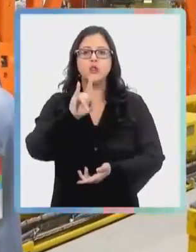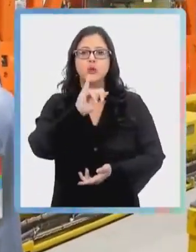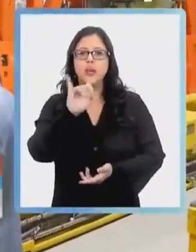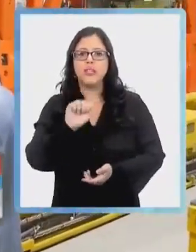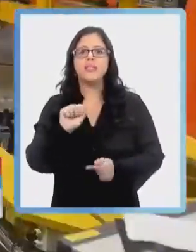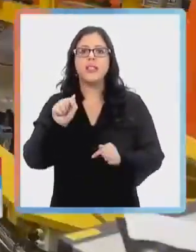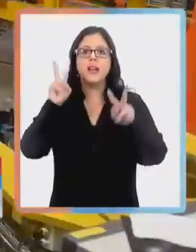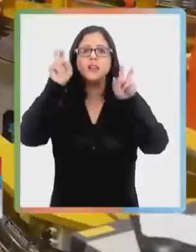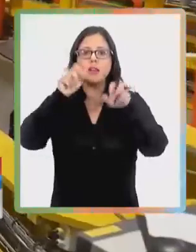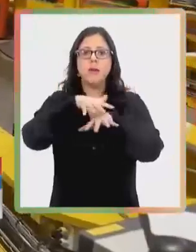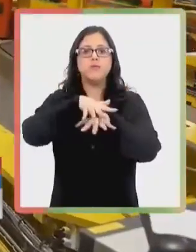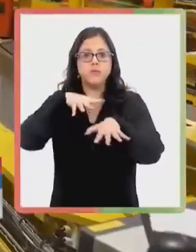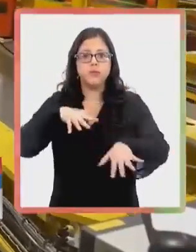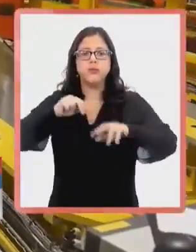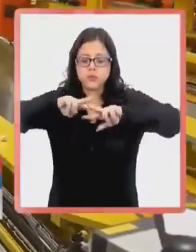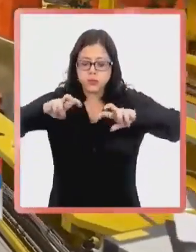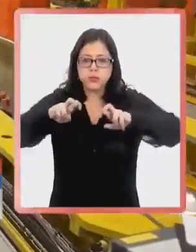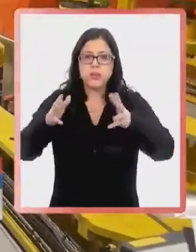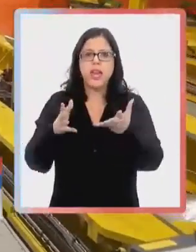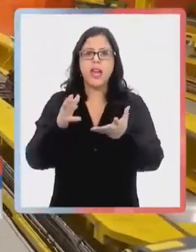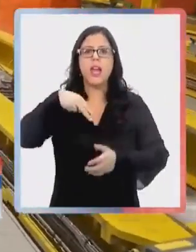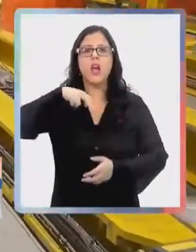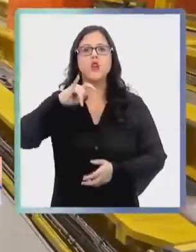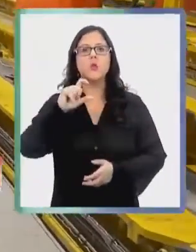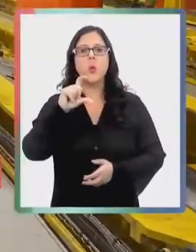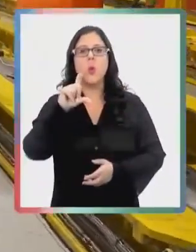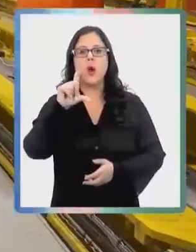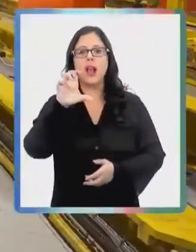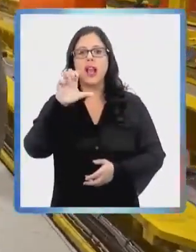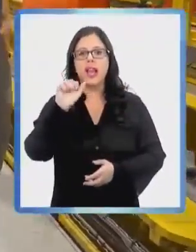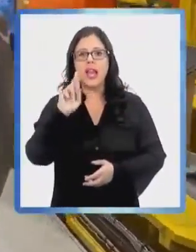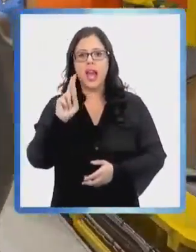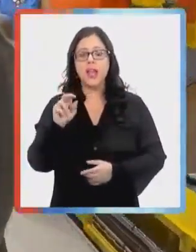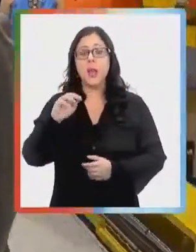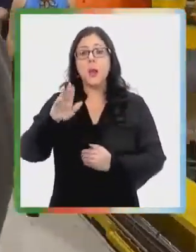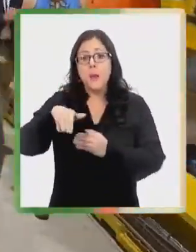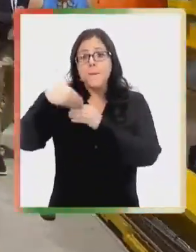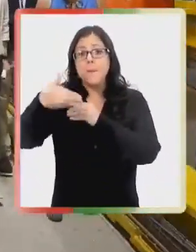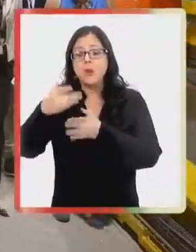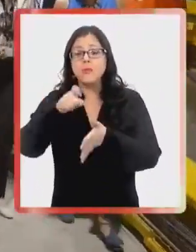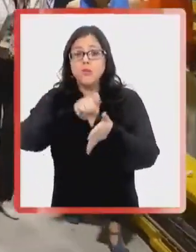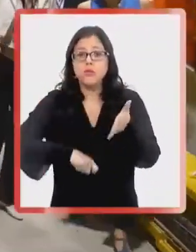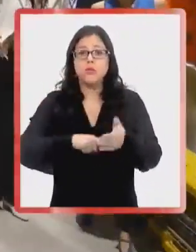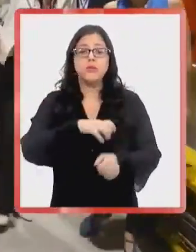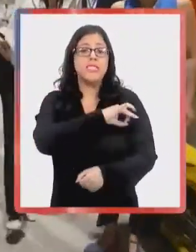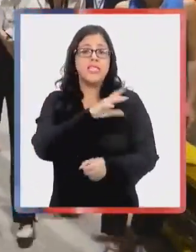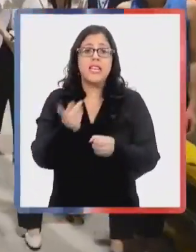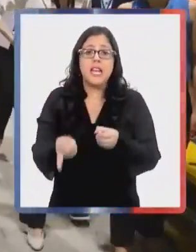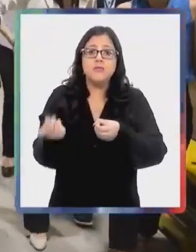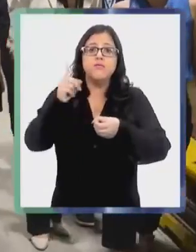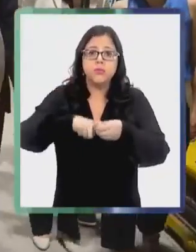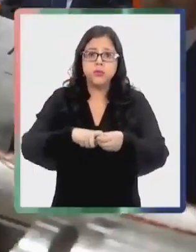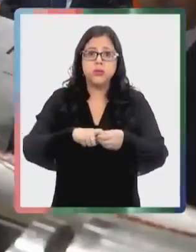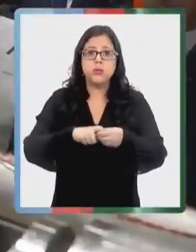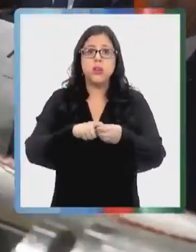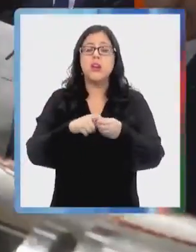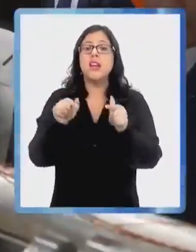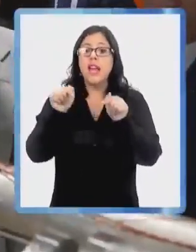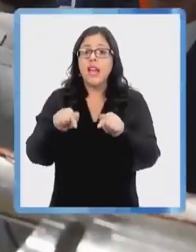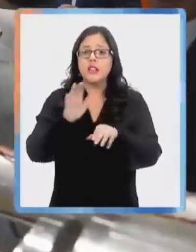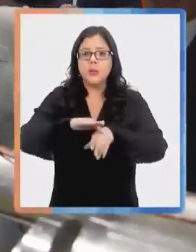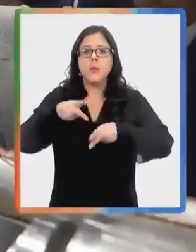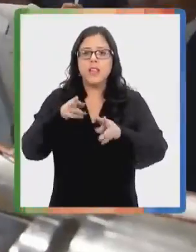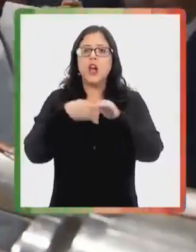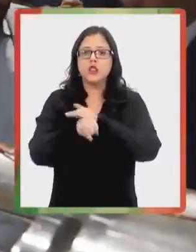Europeo para la Investigación Nuclear. En los próximos meses, Chile se convertirá en miembro asociado, estatus que le permitirá